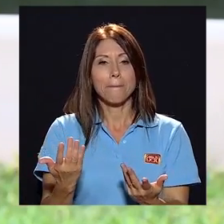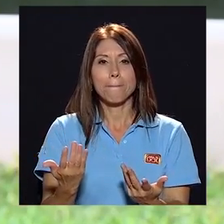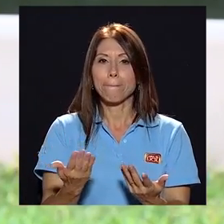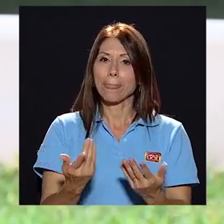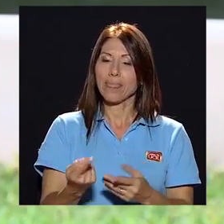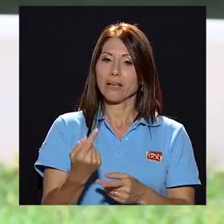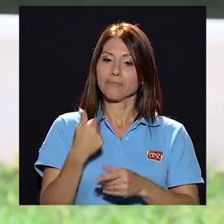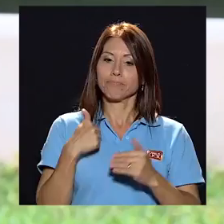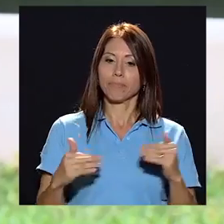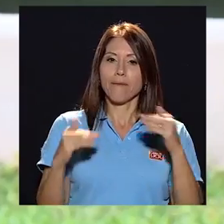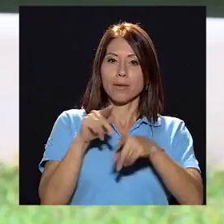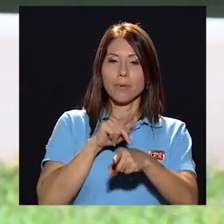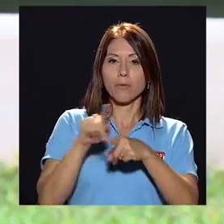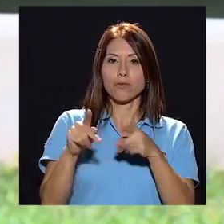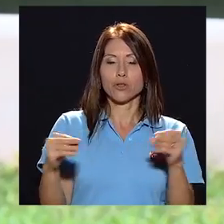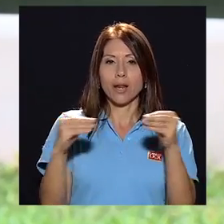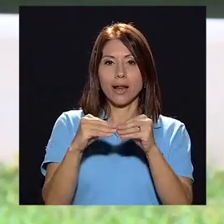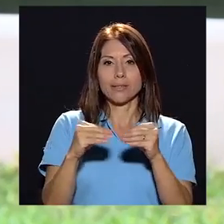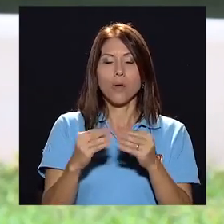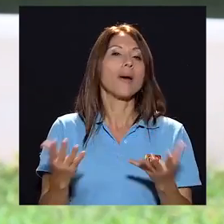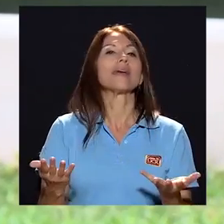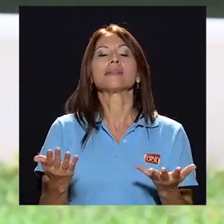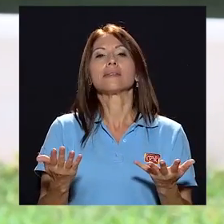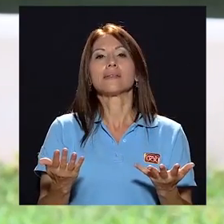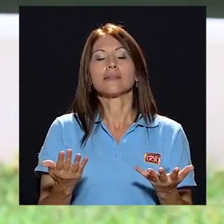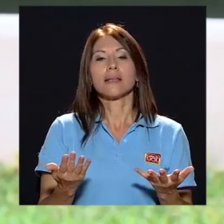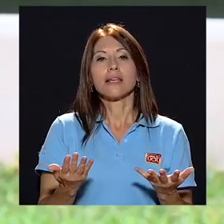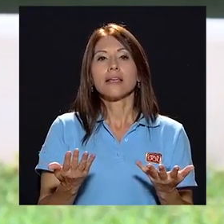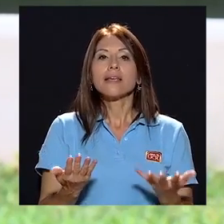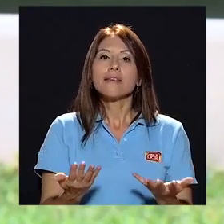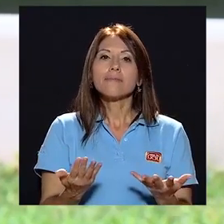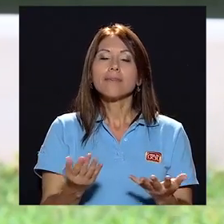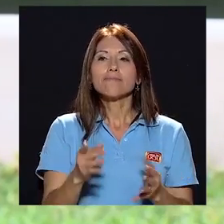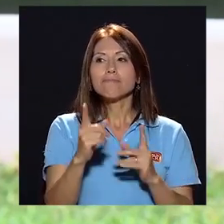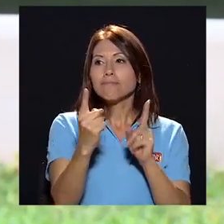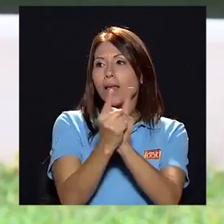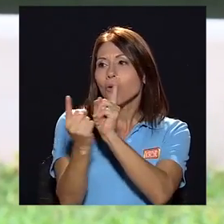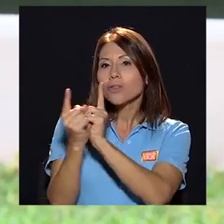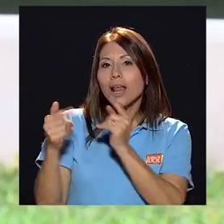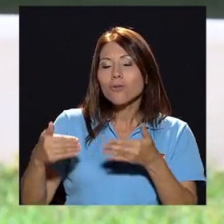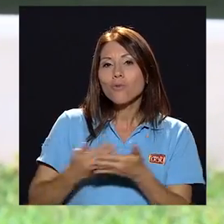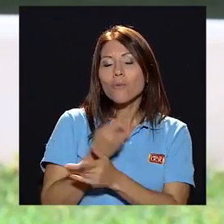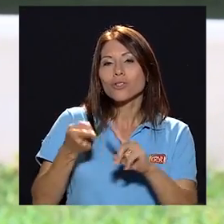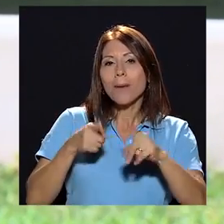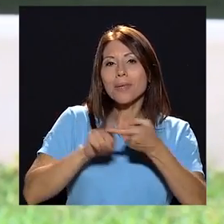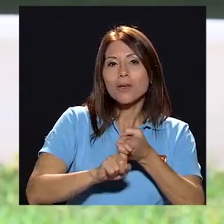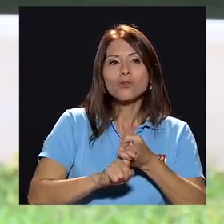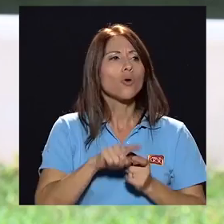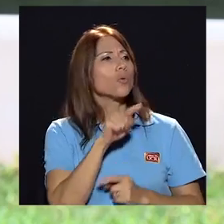de haberme profesionalizado más y de encontrar nuevos amigos